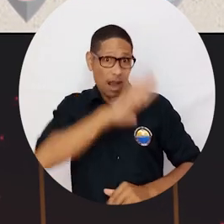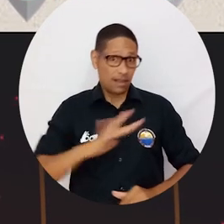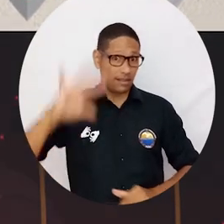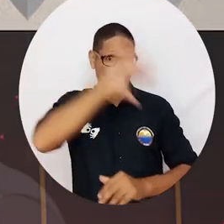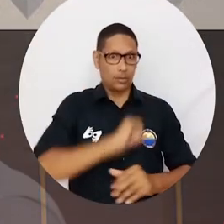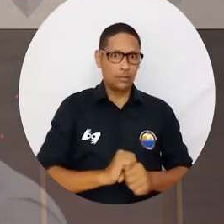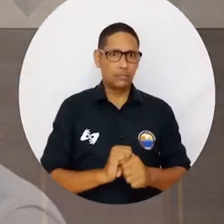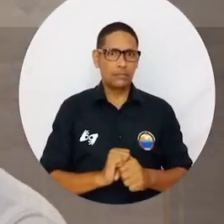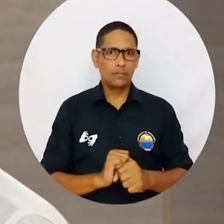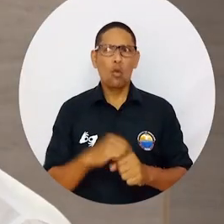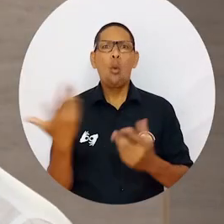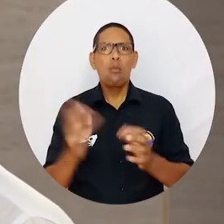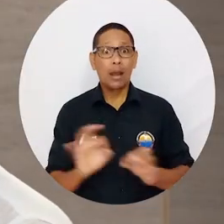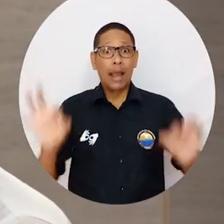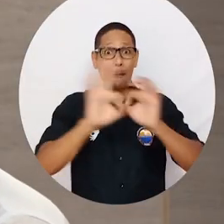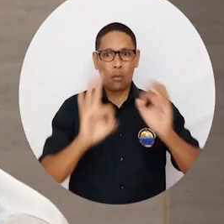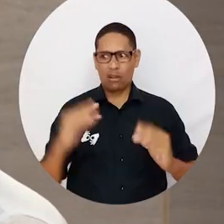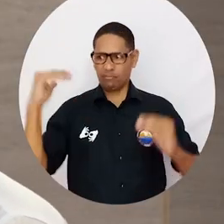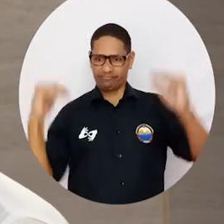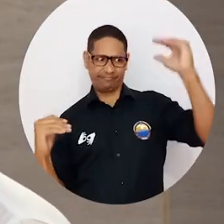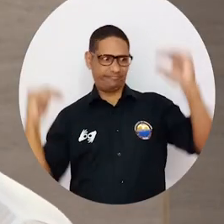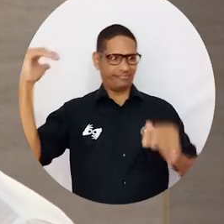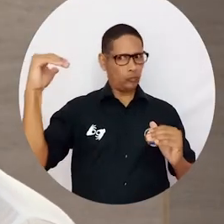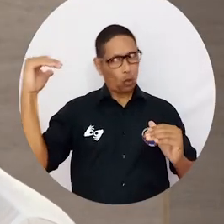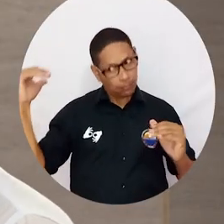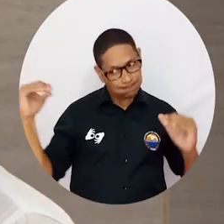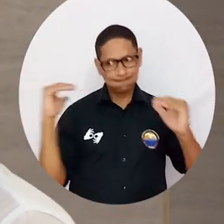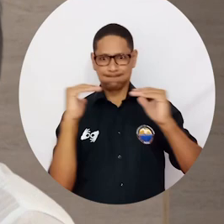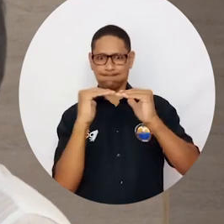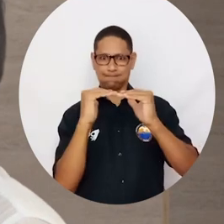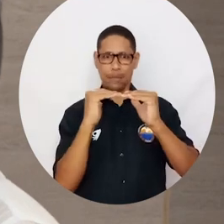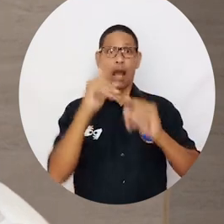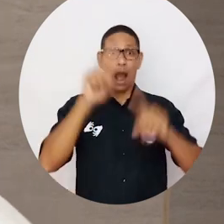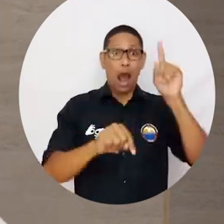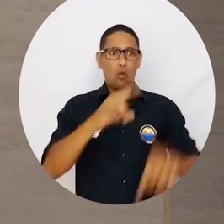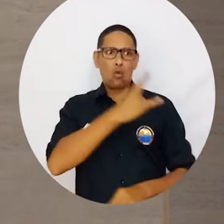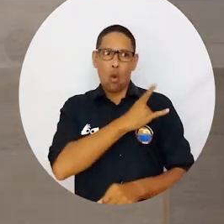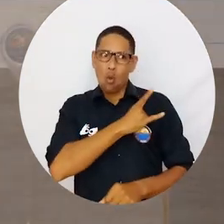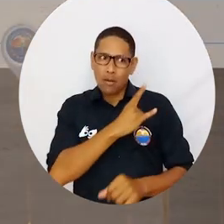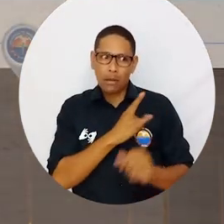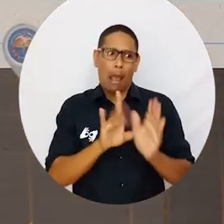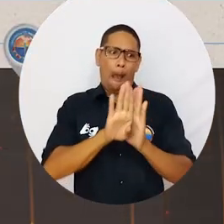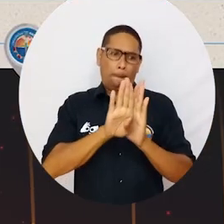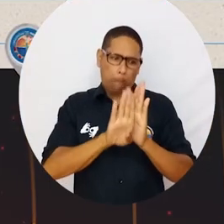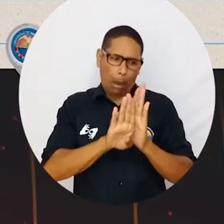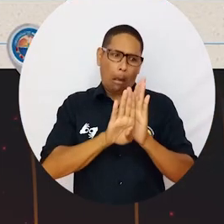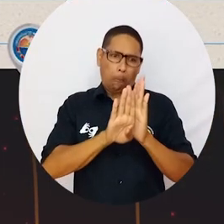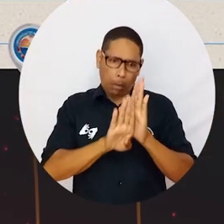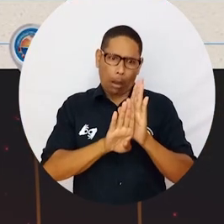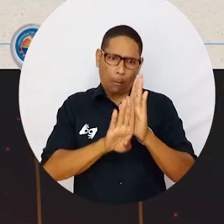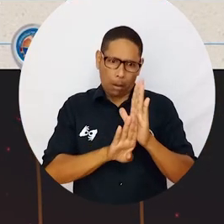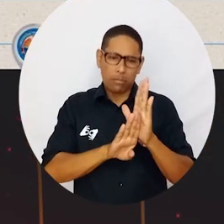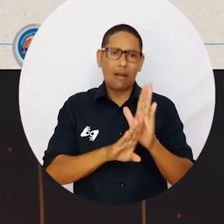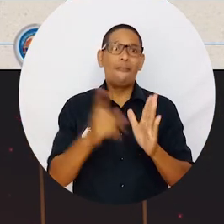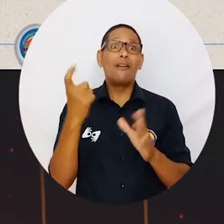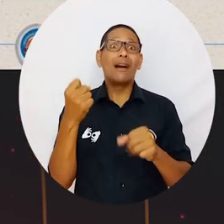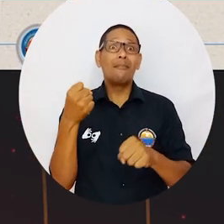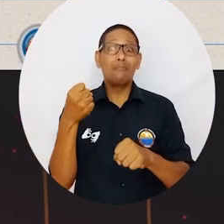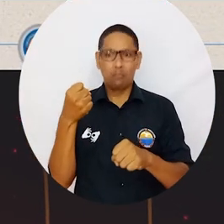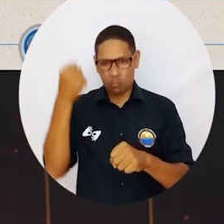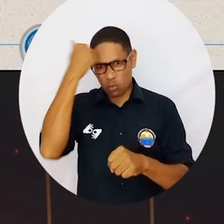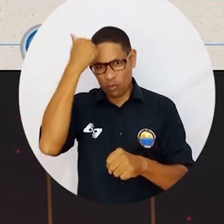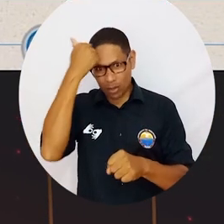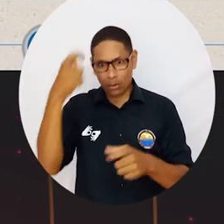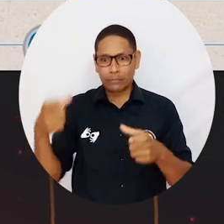del centro del país. Cierre de brechas, lo que dijimos. Hombre, hay universidades que no han avanzado en aumentar las